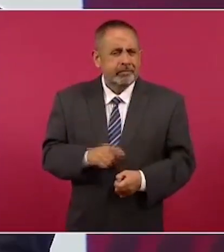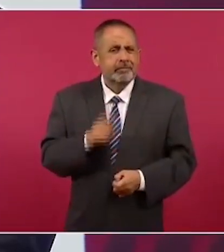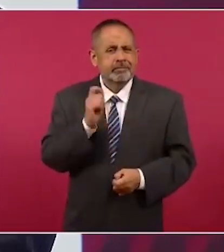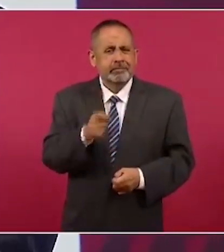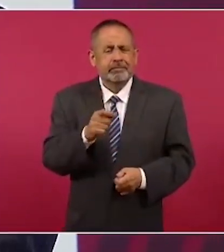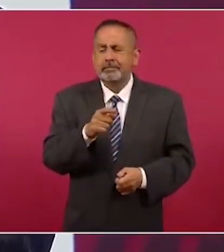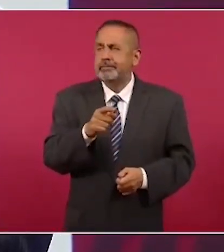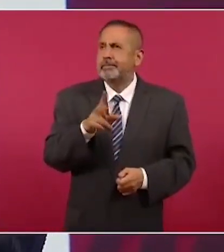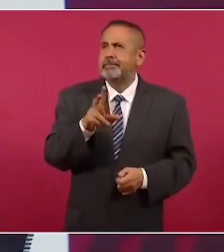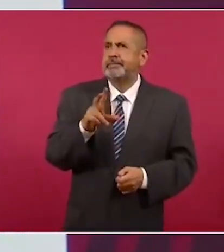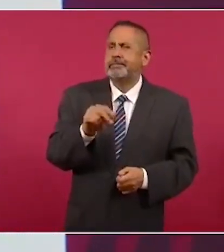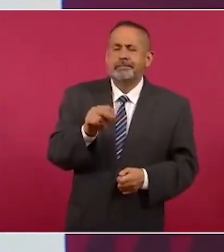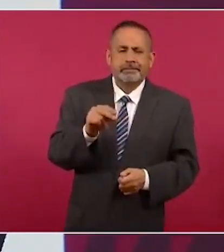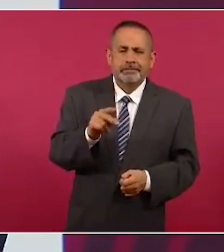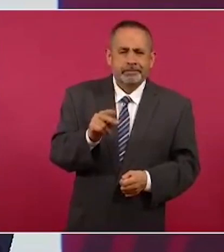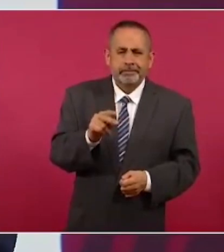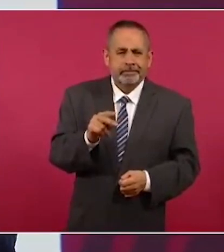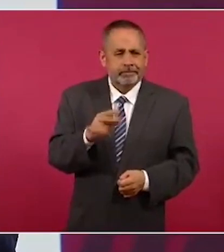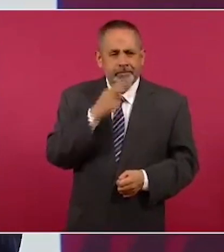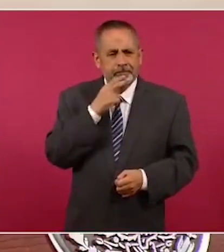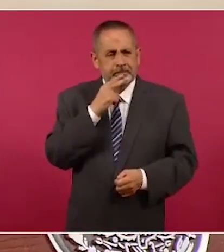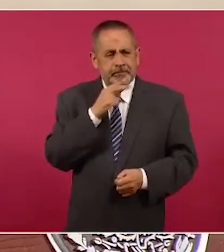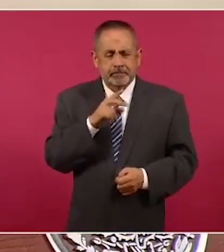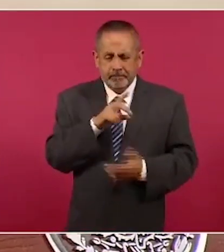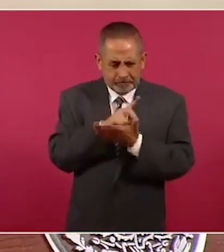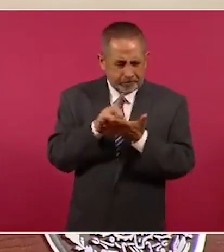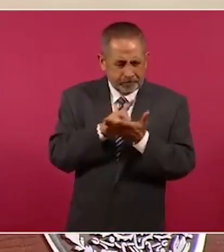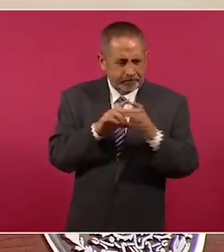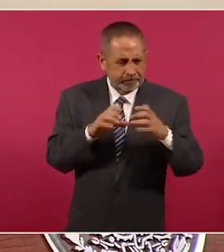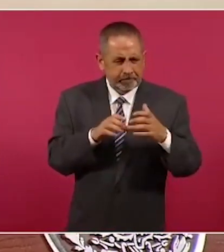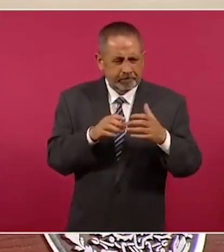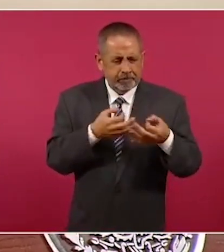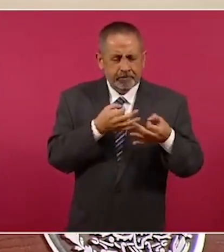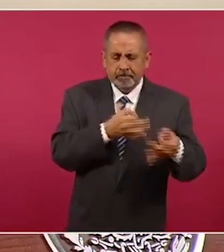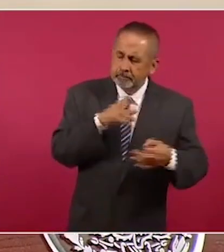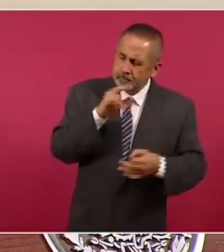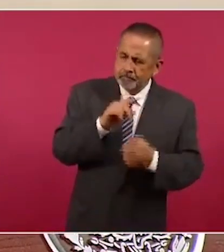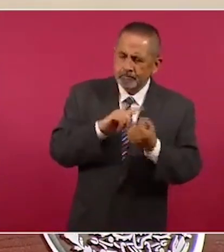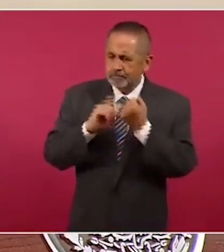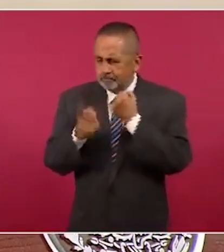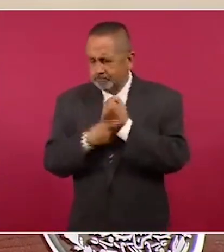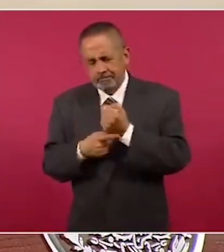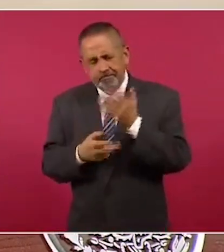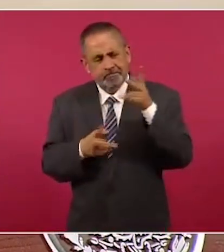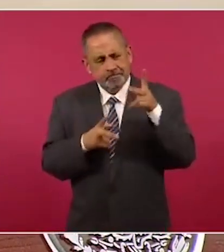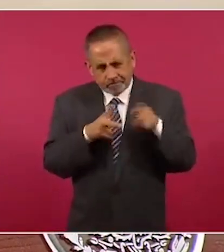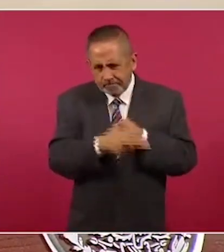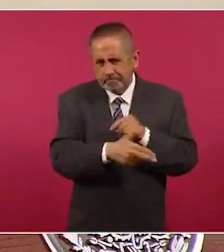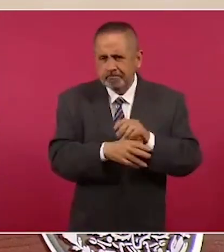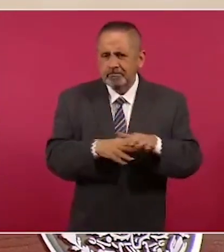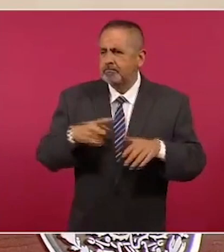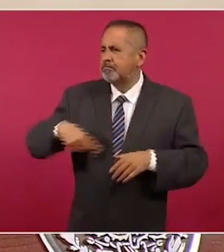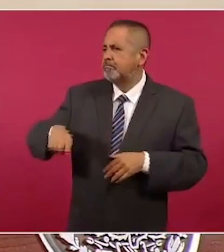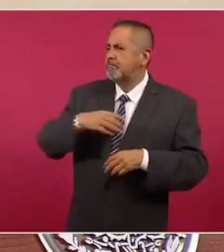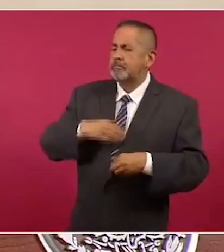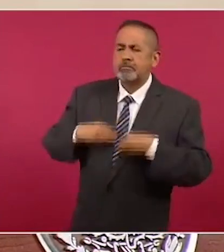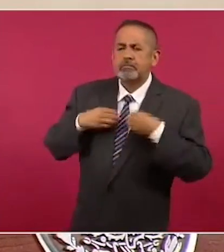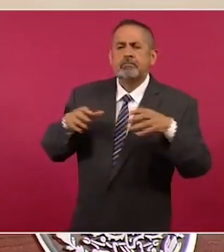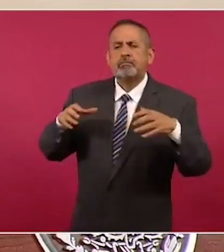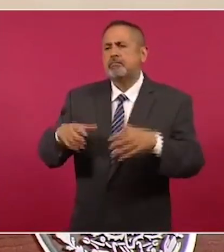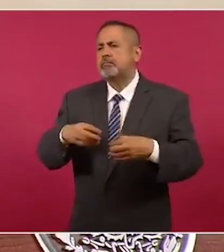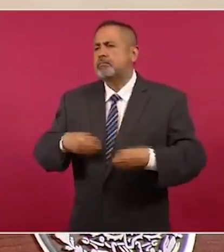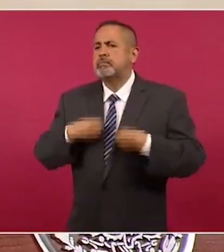se consuma la droga, el que podamos vivir en una sociedad mejor,